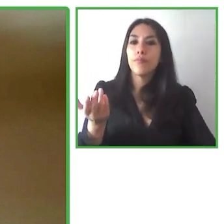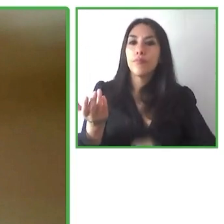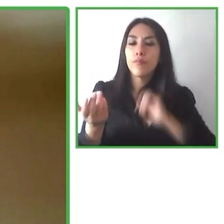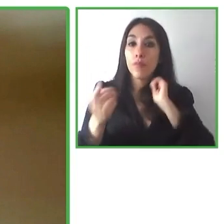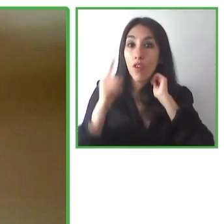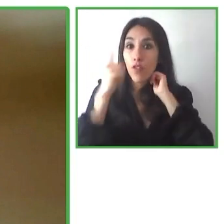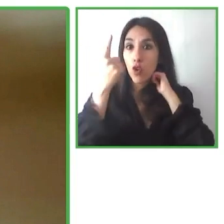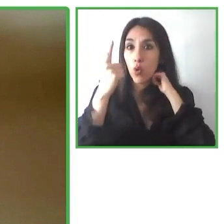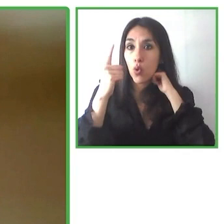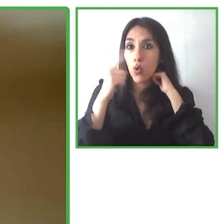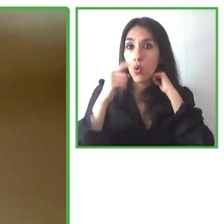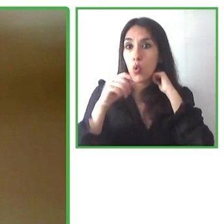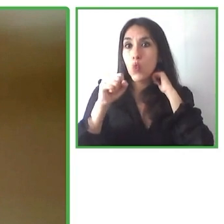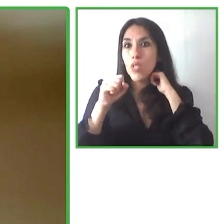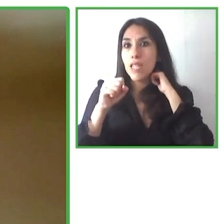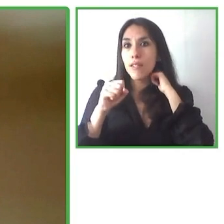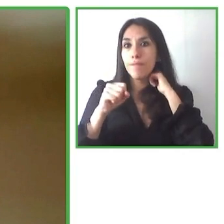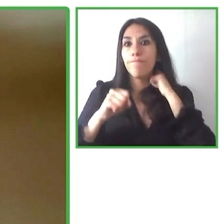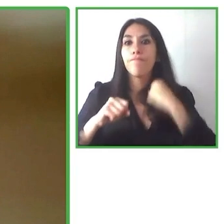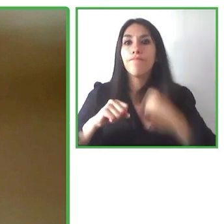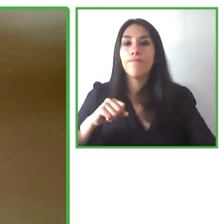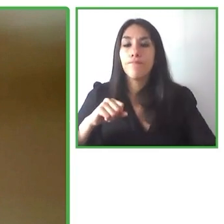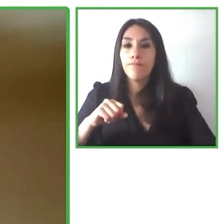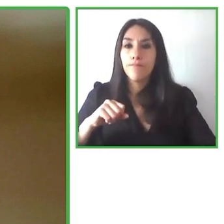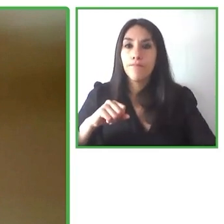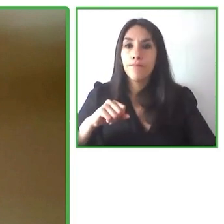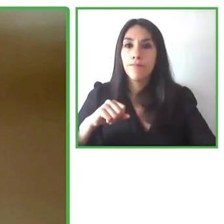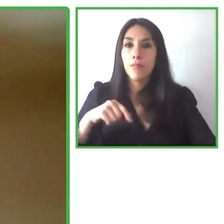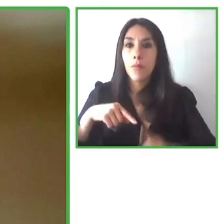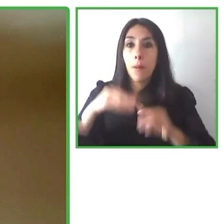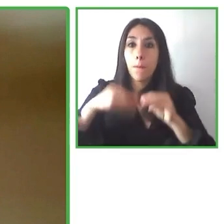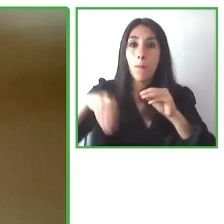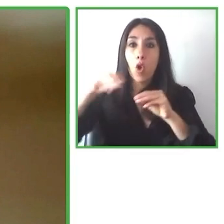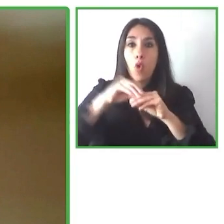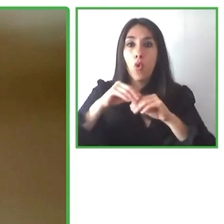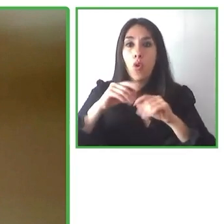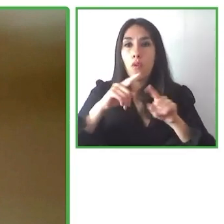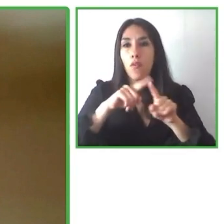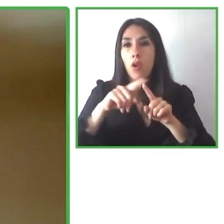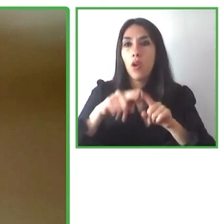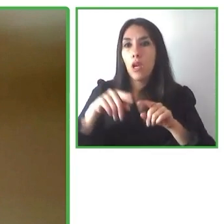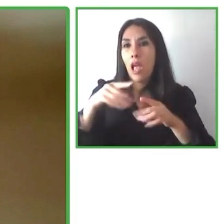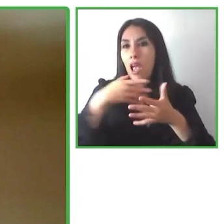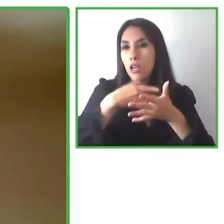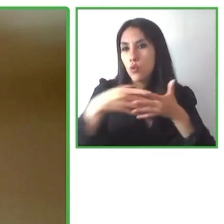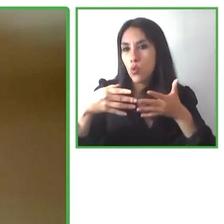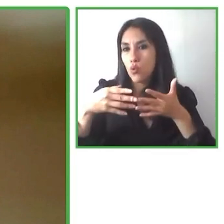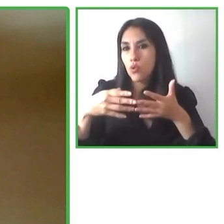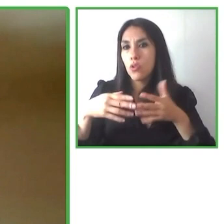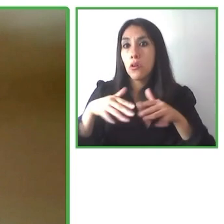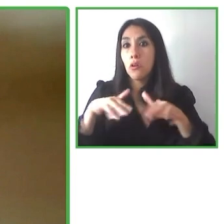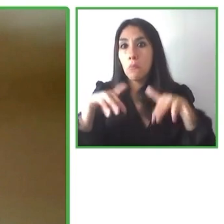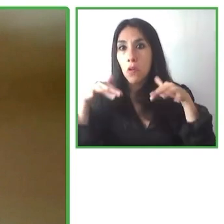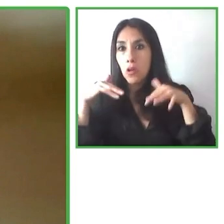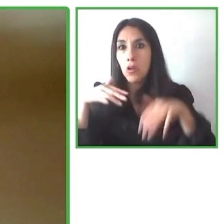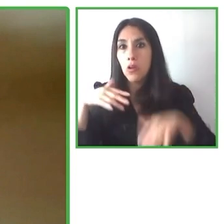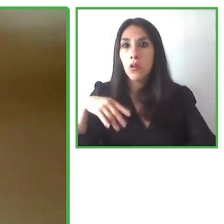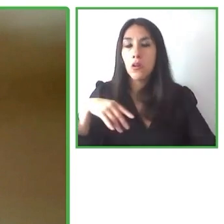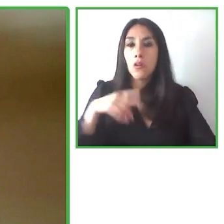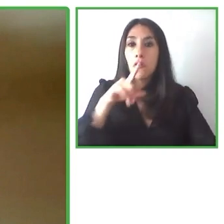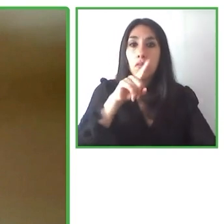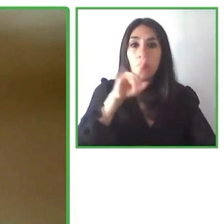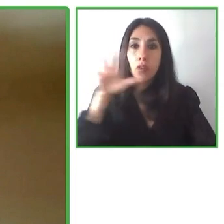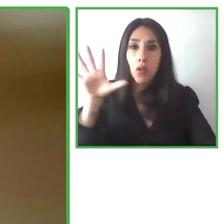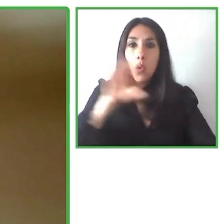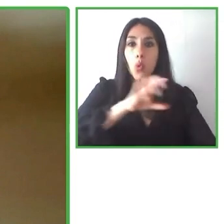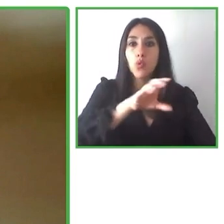inclusión publicados en diversos idiomas. Ha dado conferencias sobre inclusión en 15 países. Es columnista de la revista País y Filos.